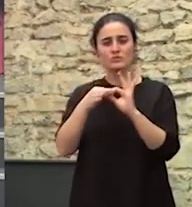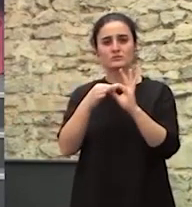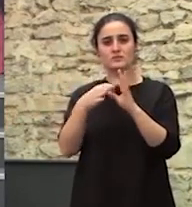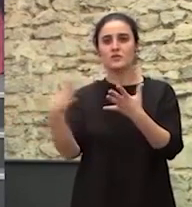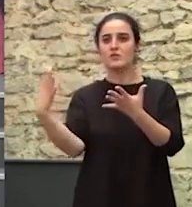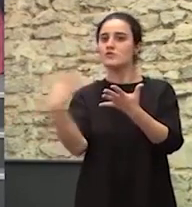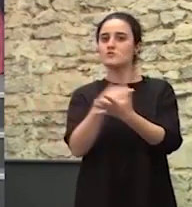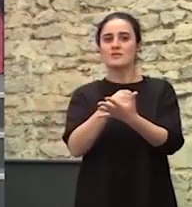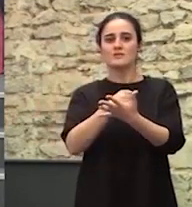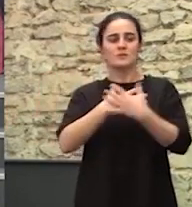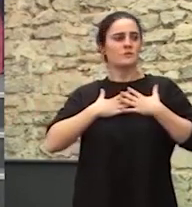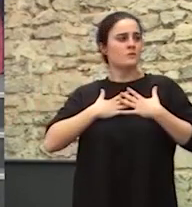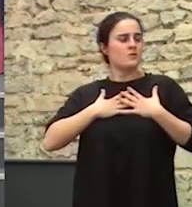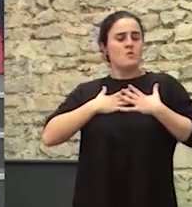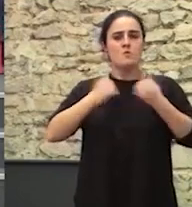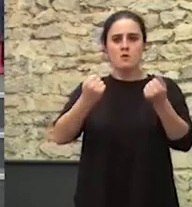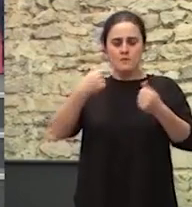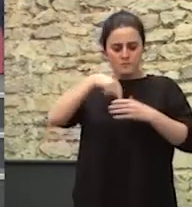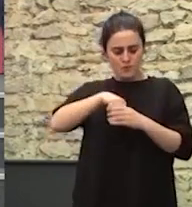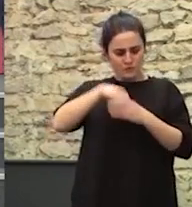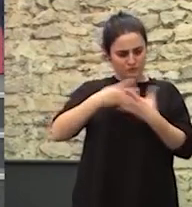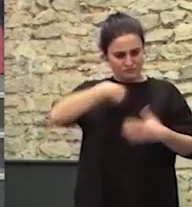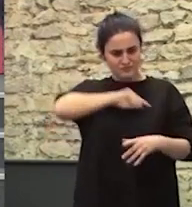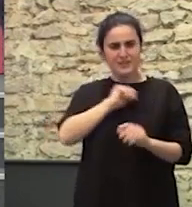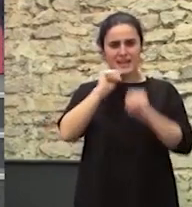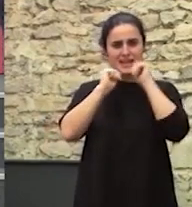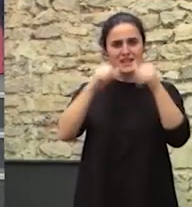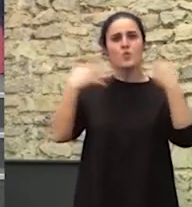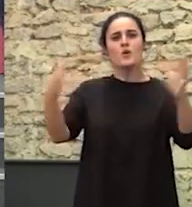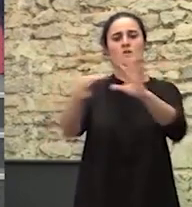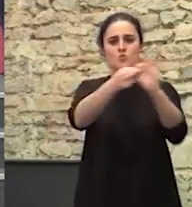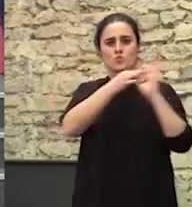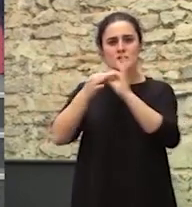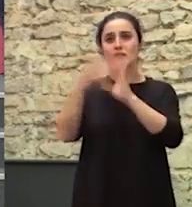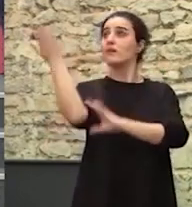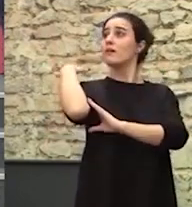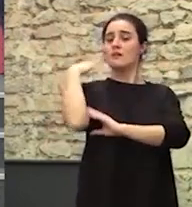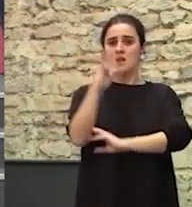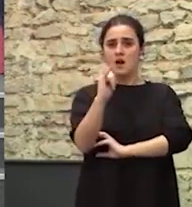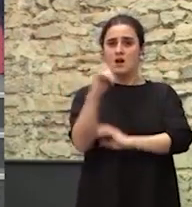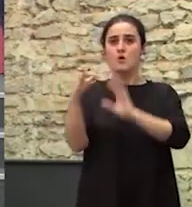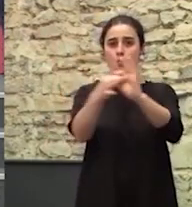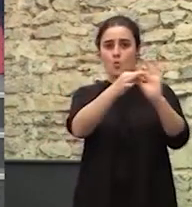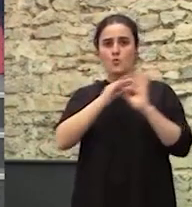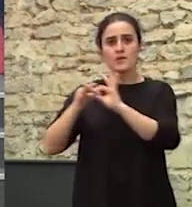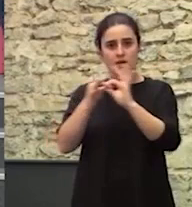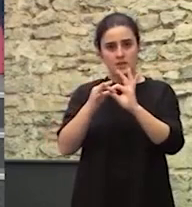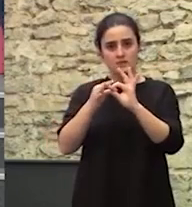el valor Tan profundo que tenemos los gitanos El de la unidad O el que teníamos El de la unidad